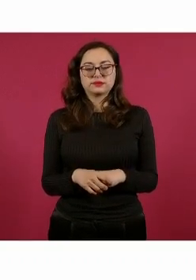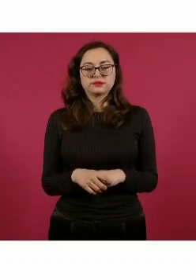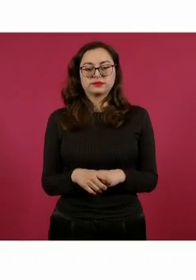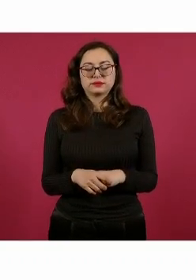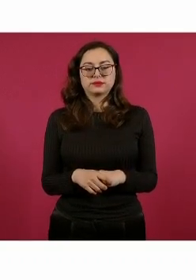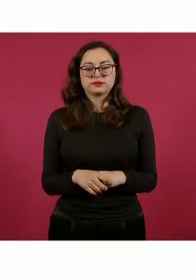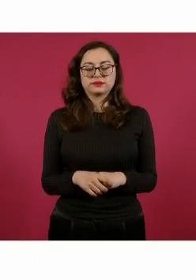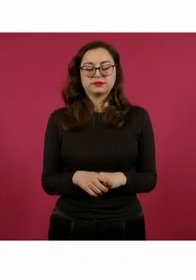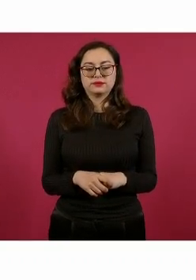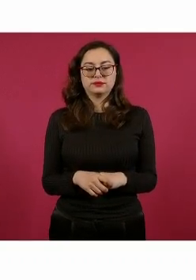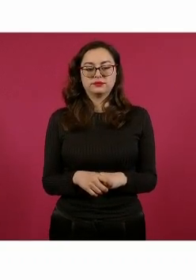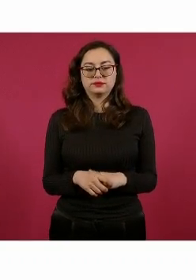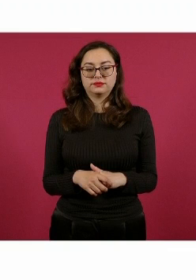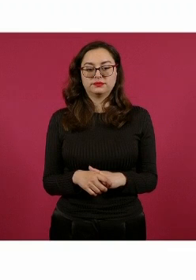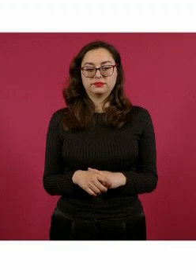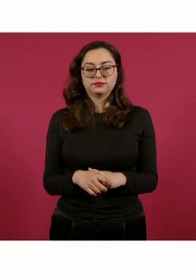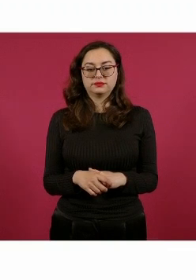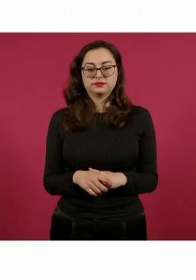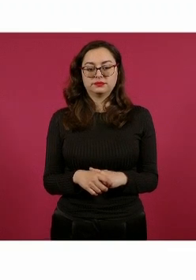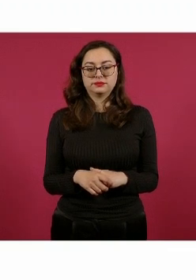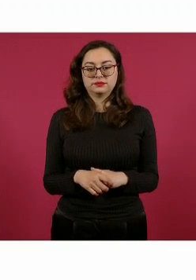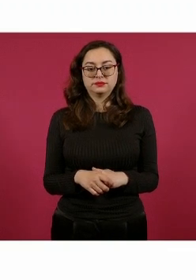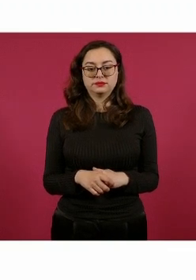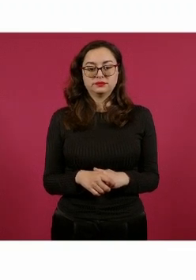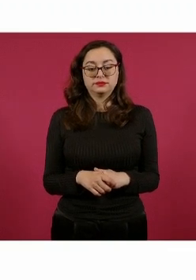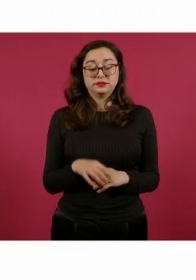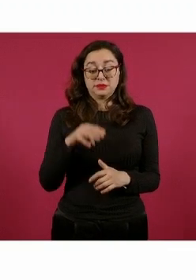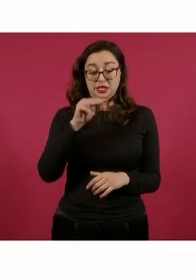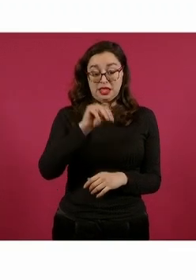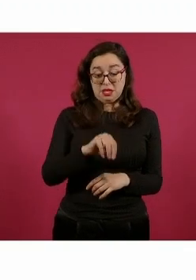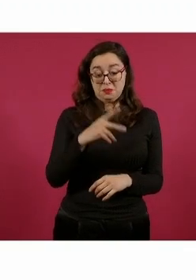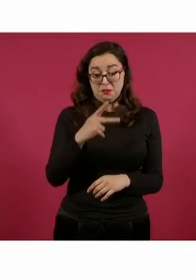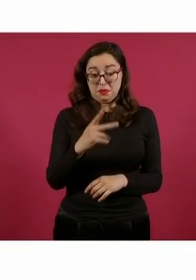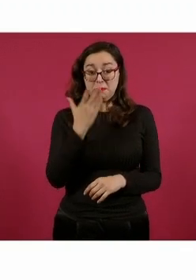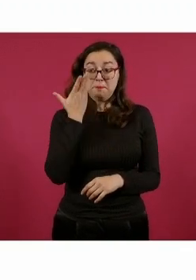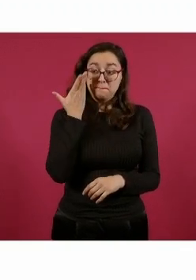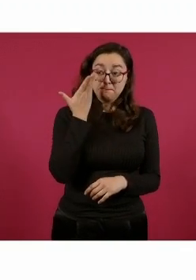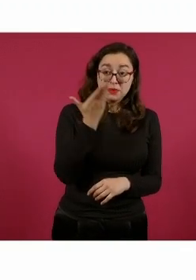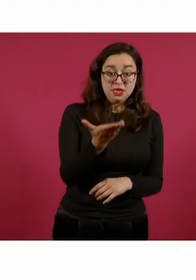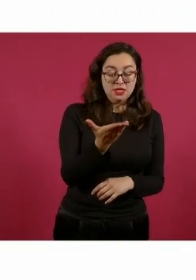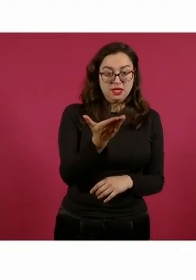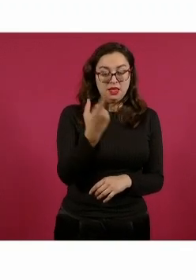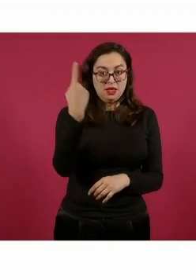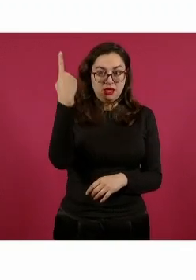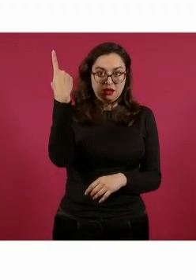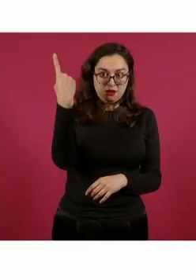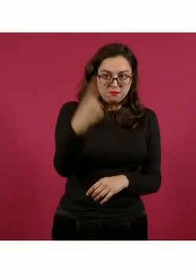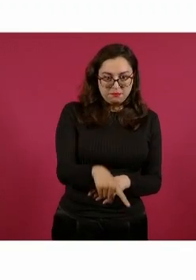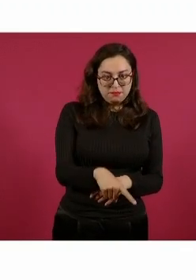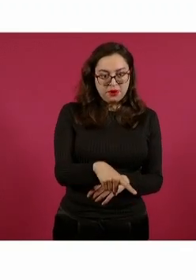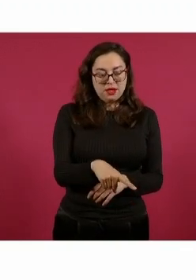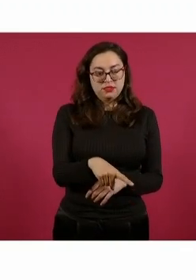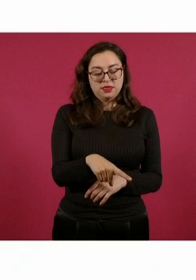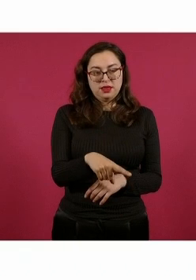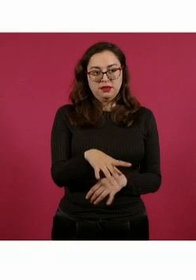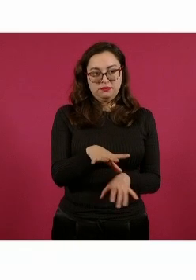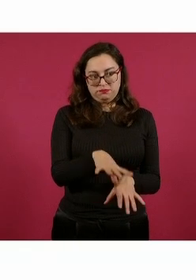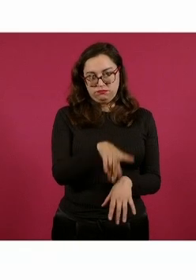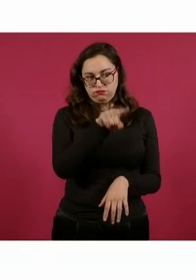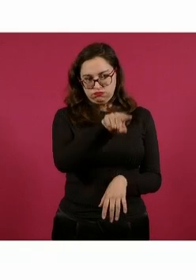orden de aprehensión o presenta una querella.